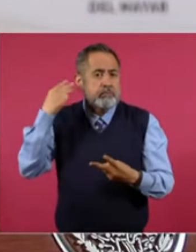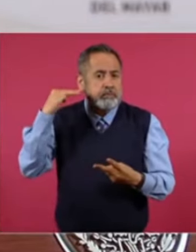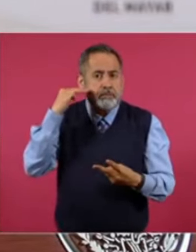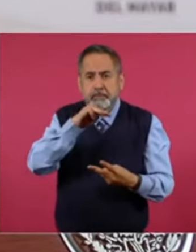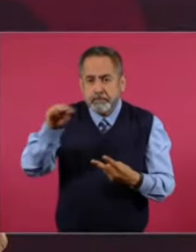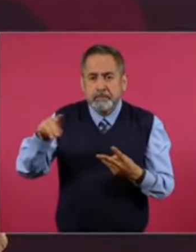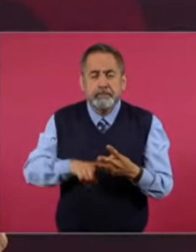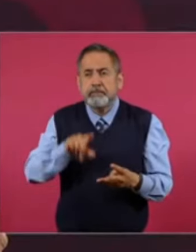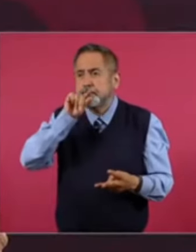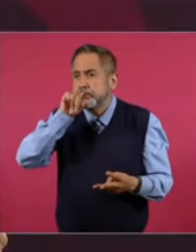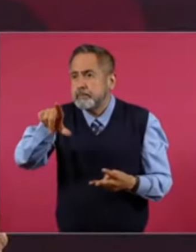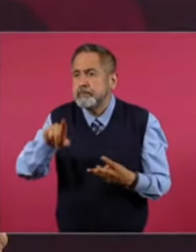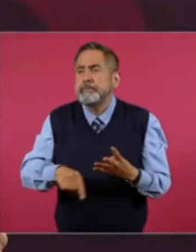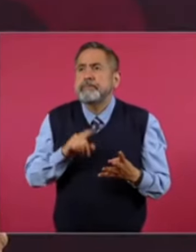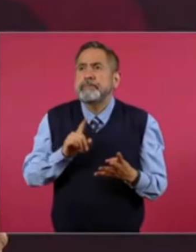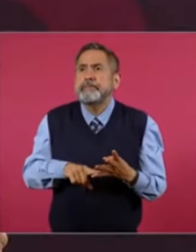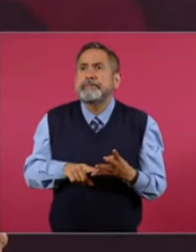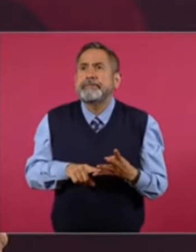En Jalisco.